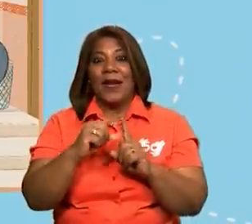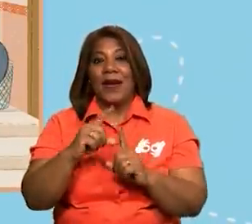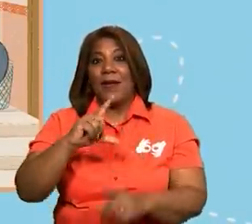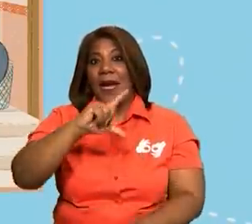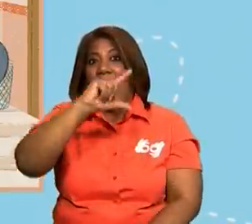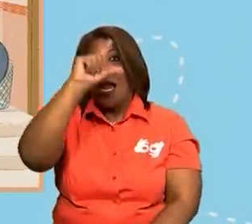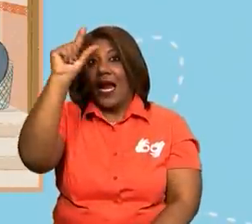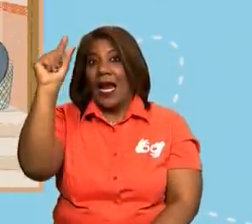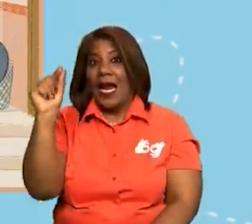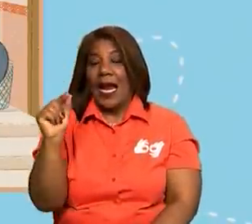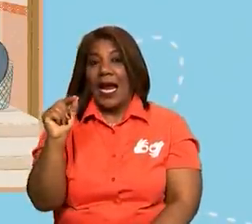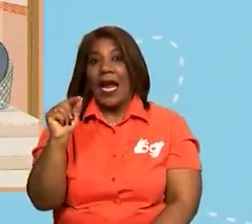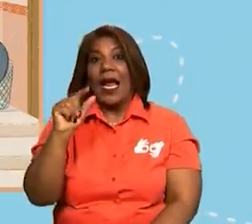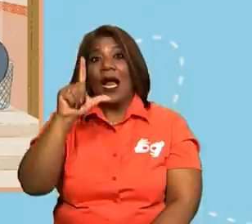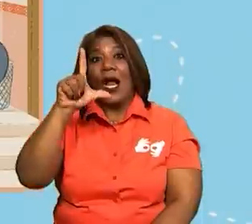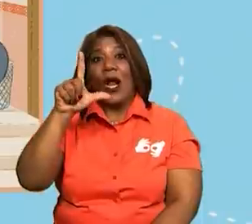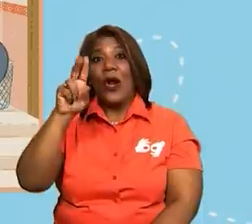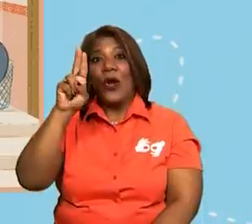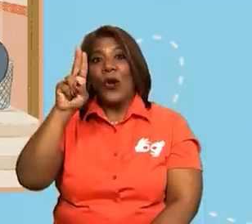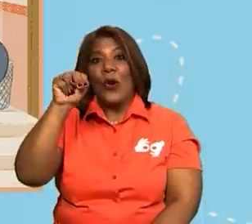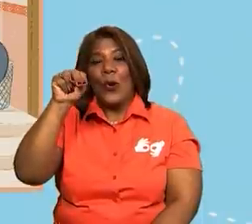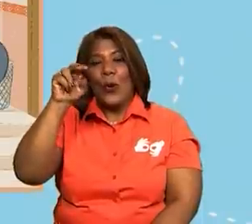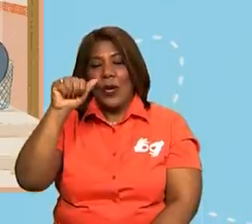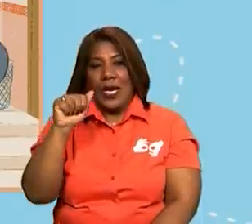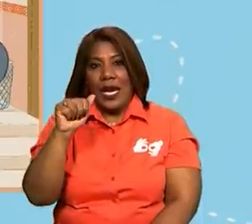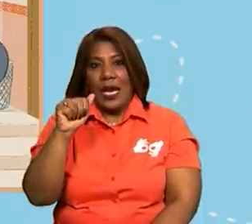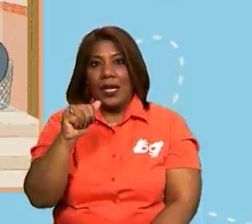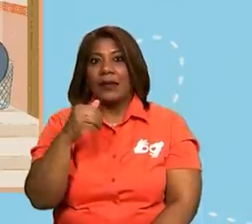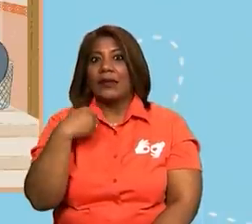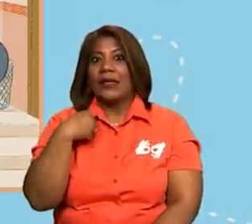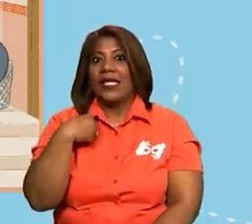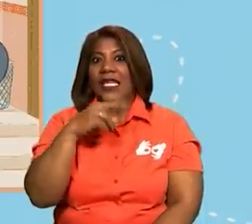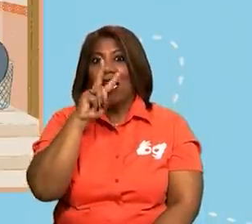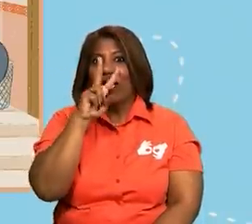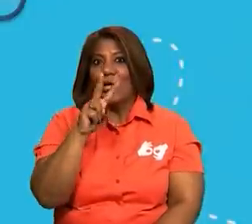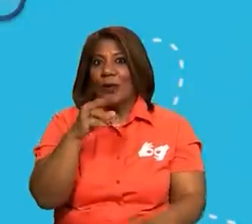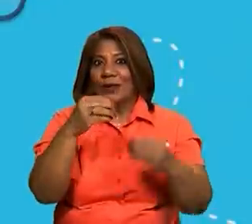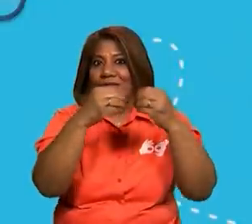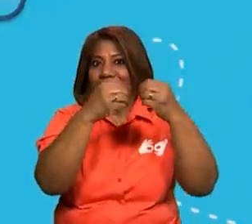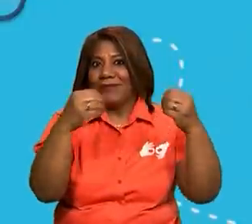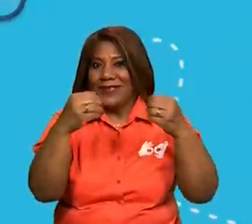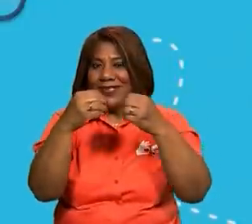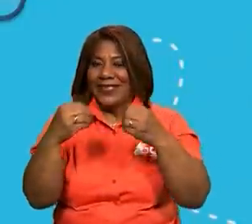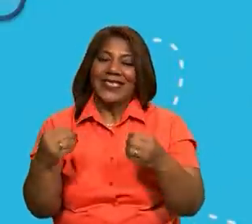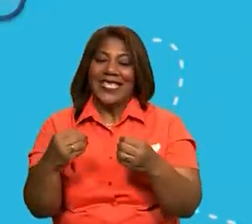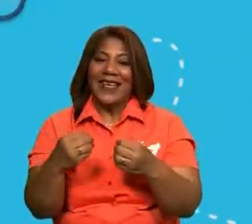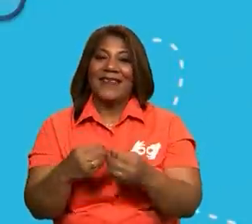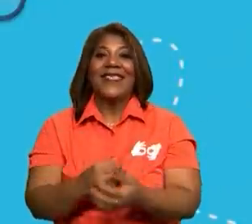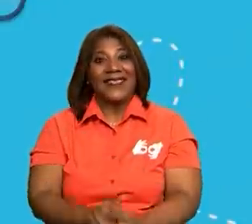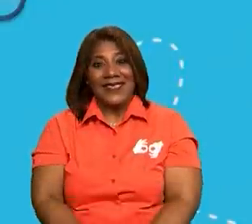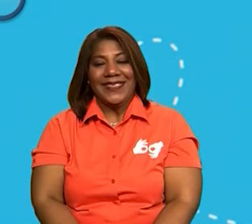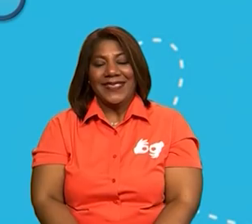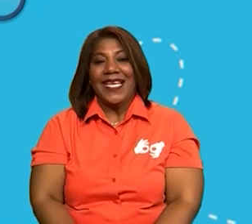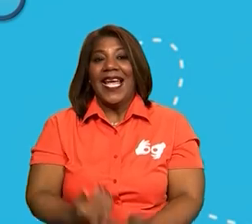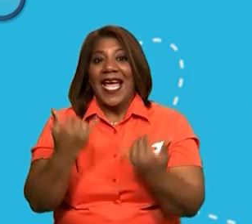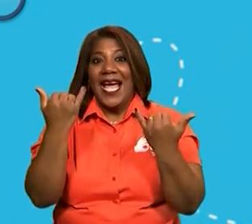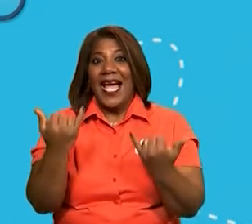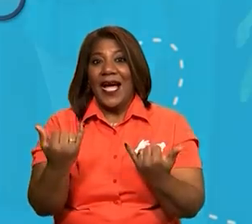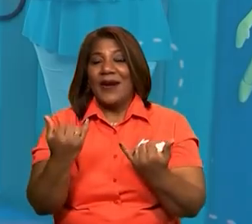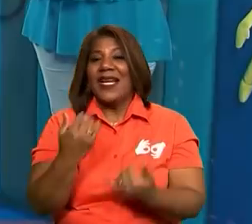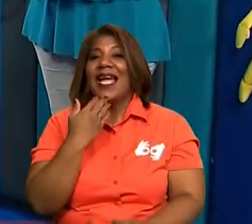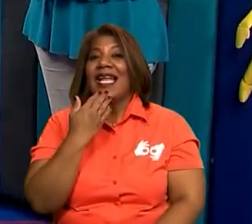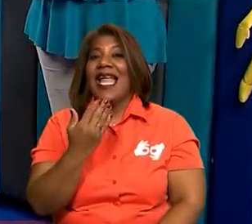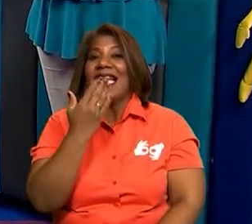pata tienen dos sílabas cada una. Muy bien, chicos. Entonces, no queda más que darle